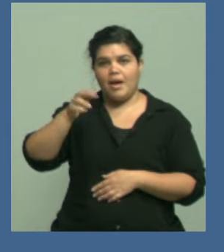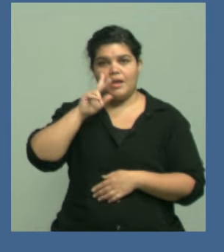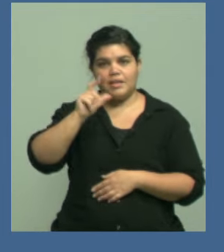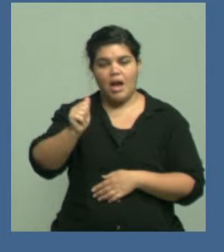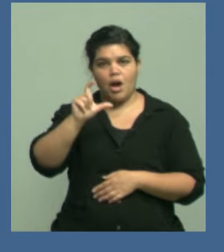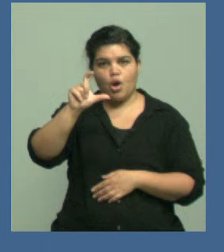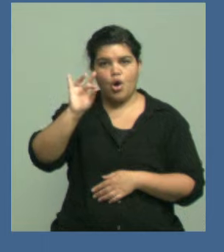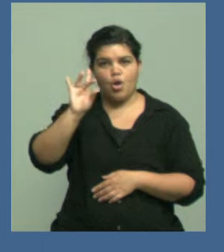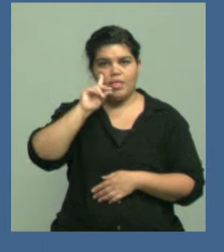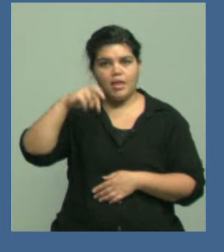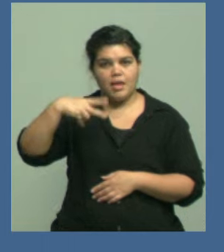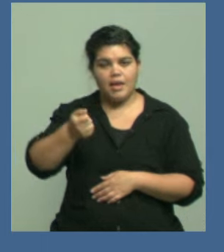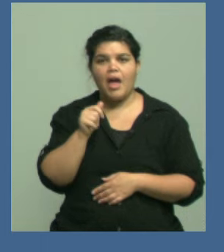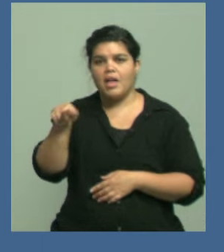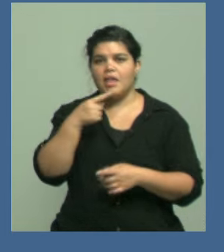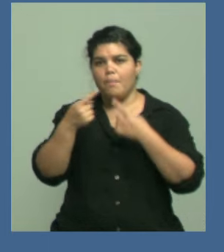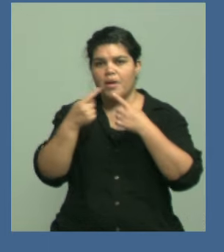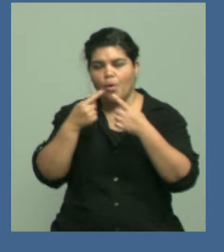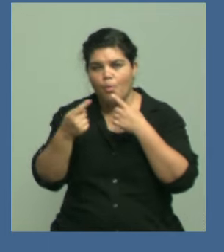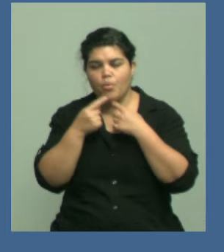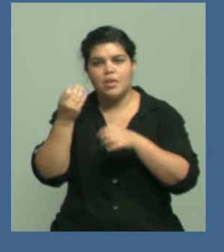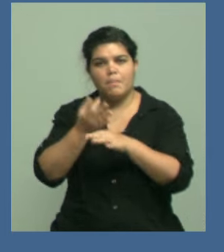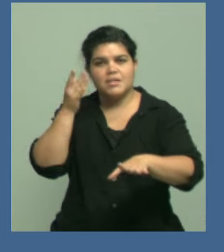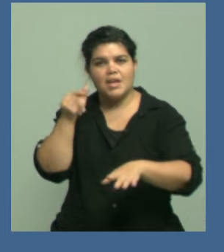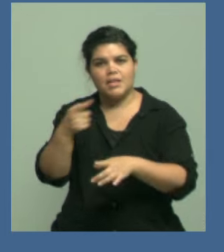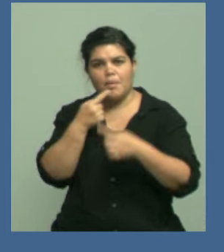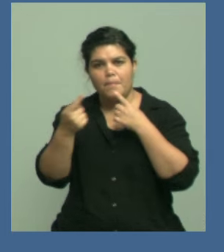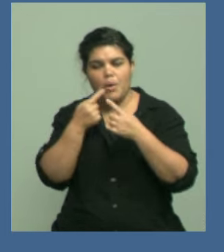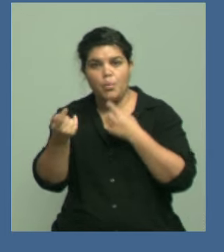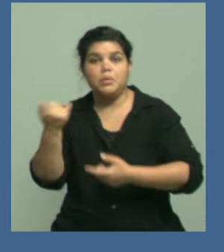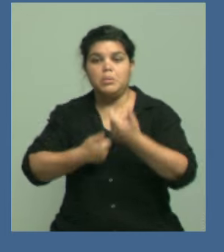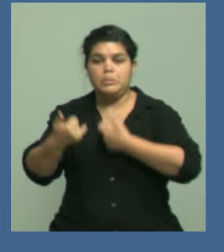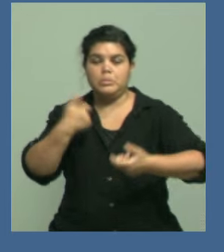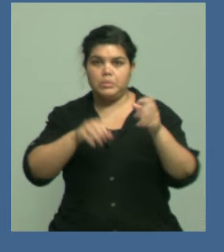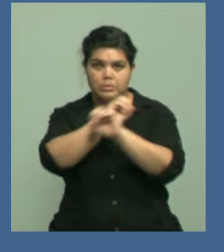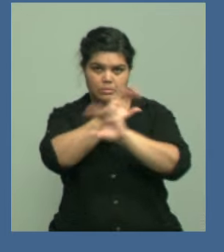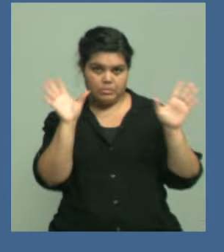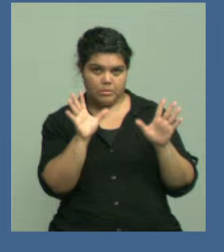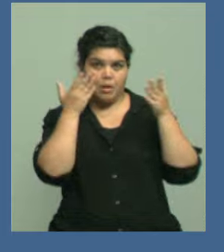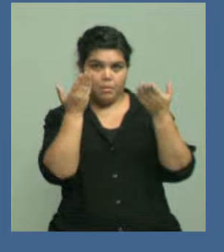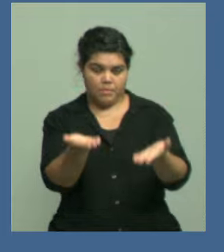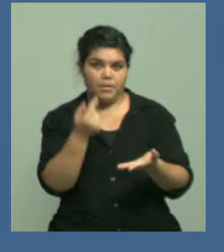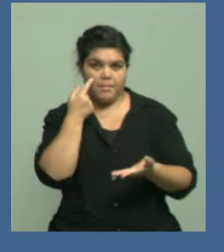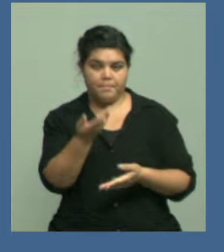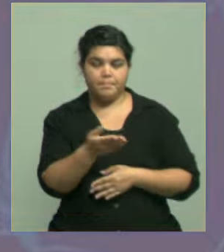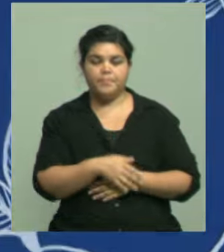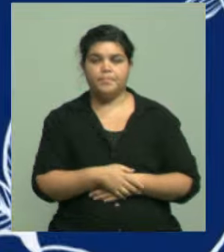a la cual le hacíamos algunas preguntas relacionadas con el dengue y ella nos refrescaba muchos datos. Repasamos el video.